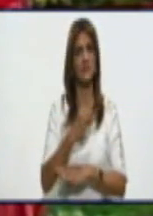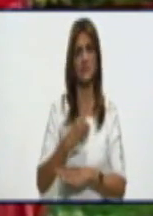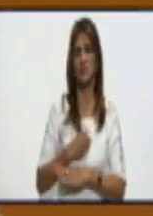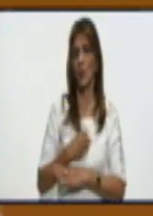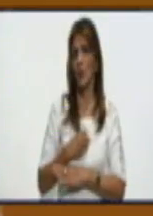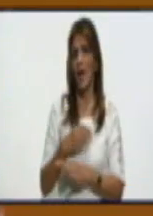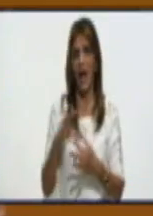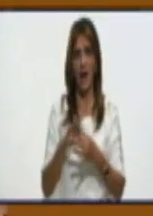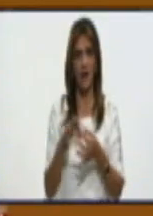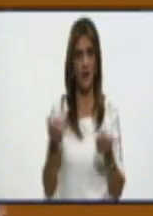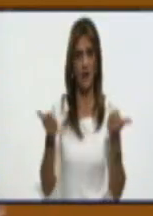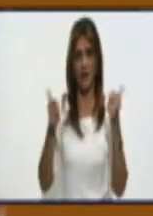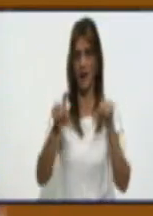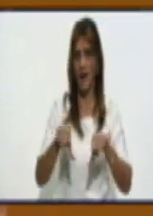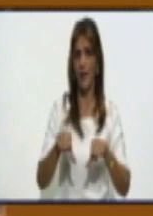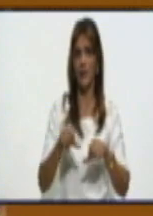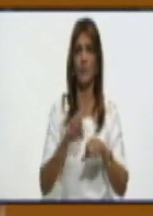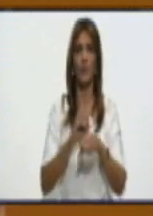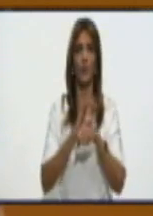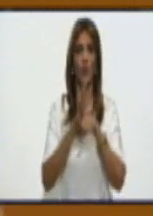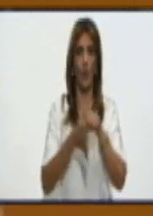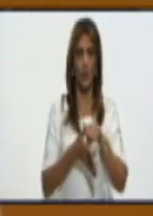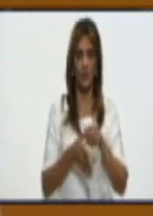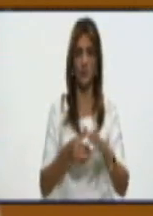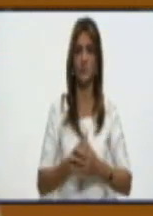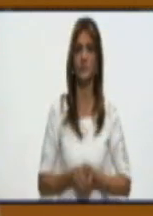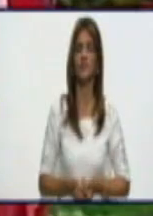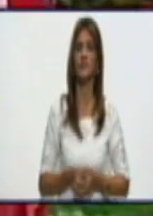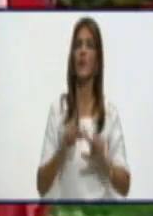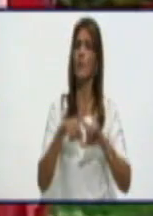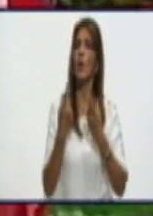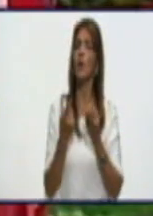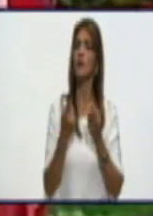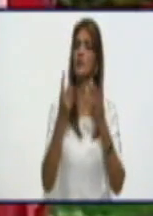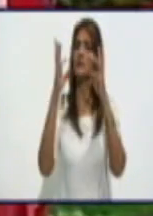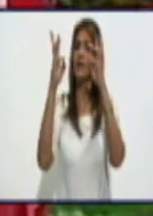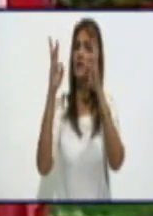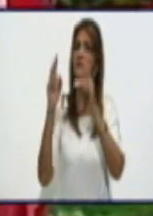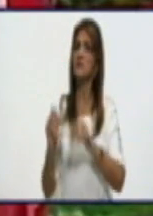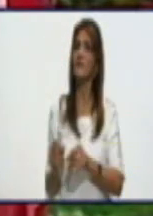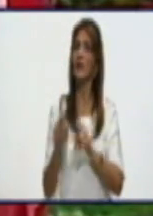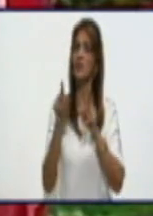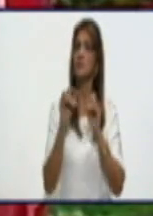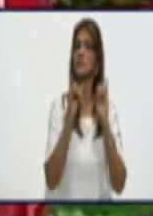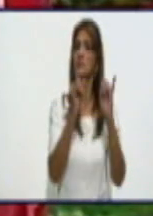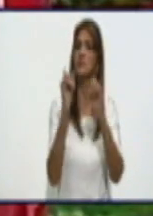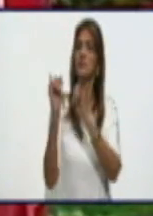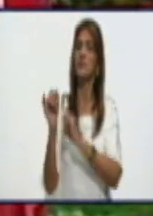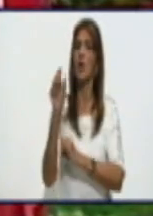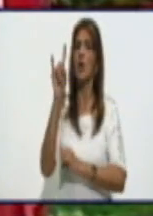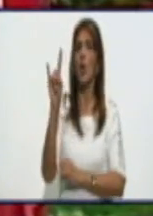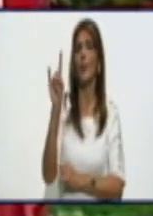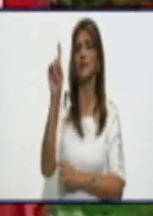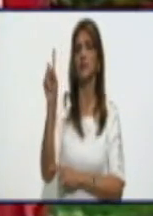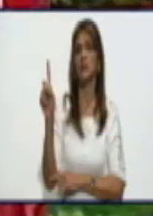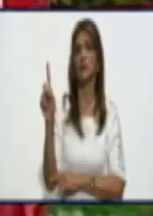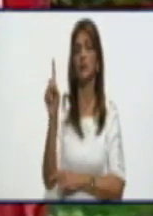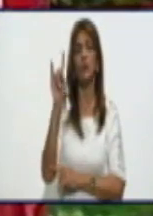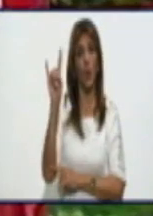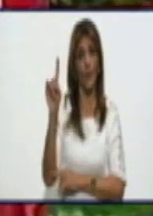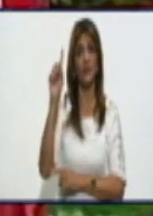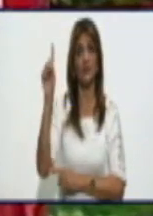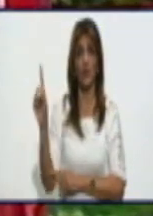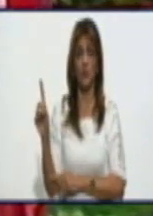últimos días no hemos tenido reporte. Ahora, de acuerdo a la cifra que usted acaba de ofrecernos, 91 casos confirmados en Granma